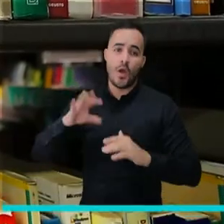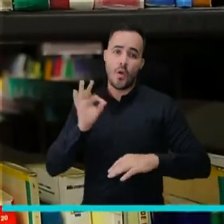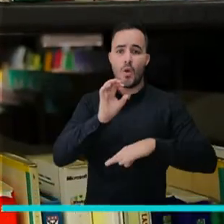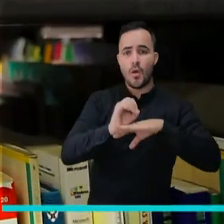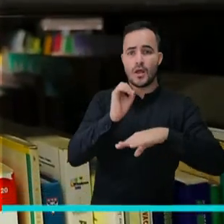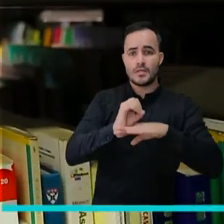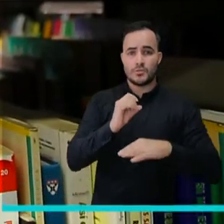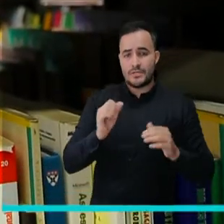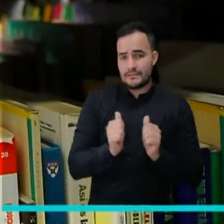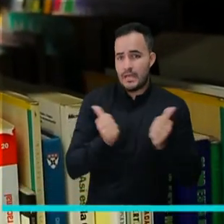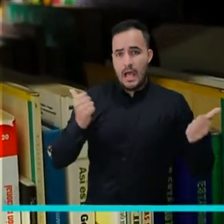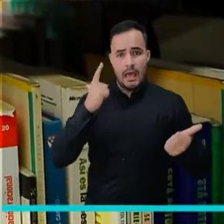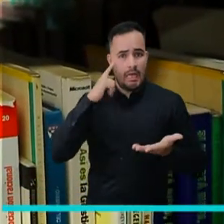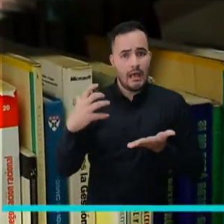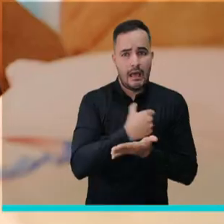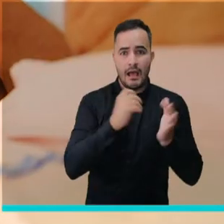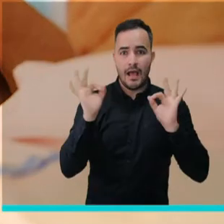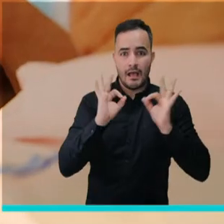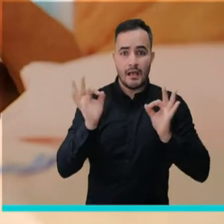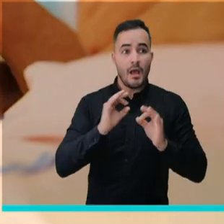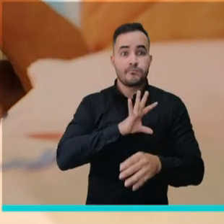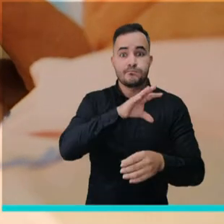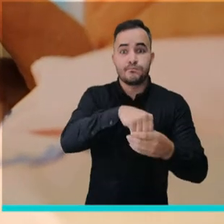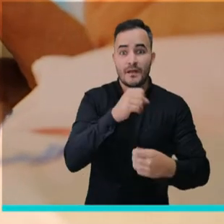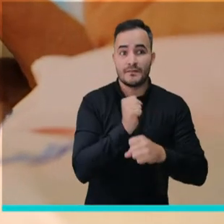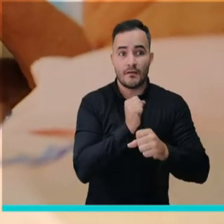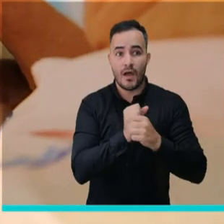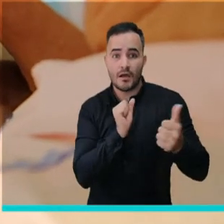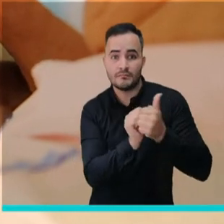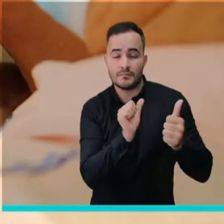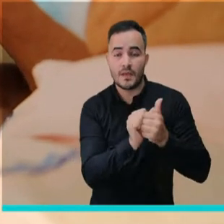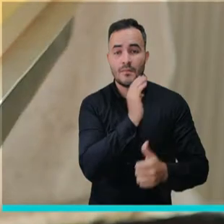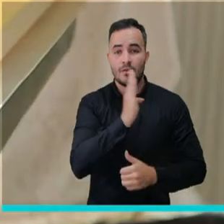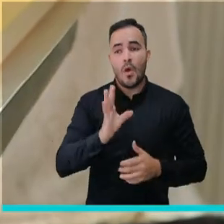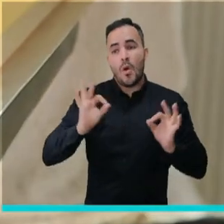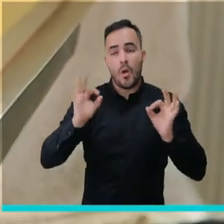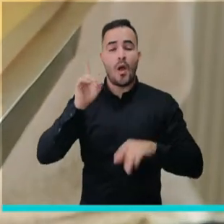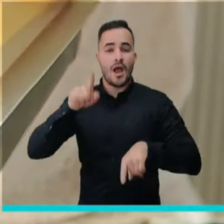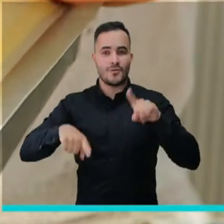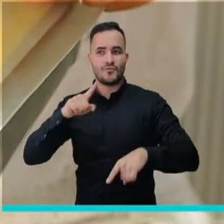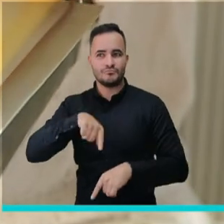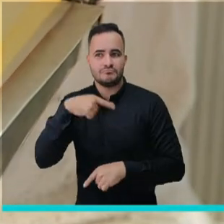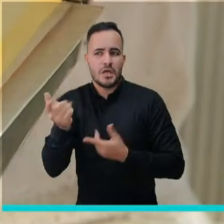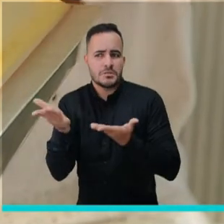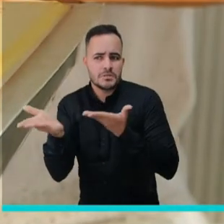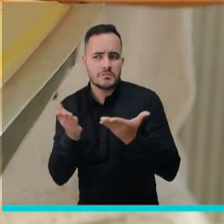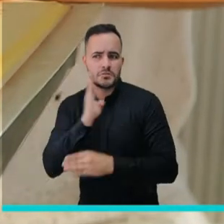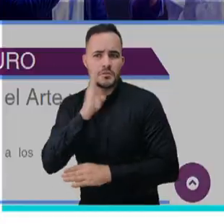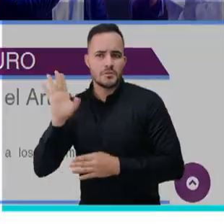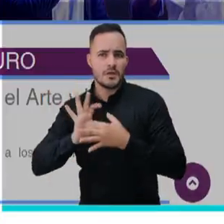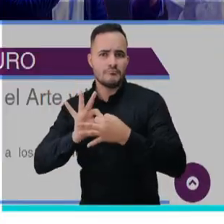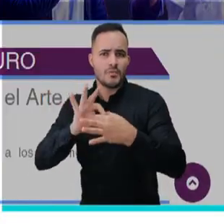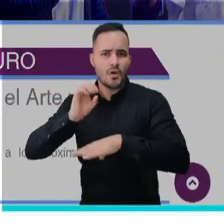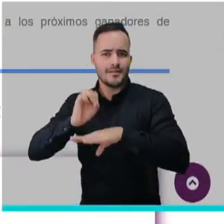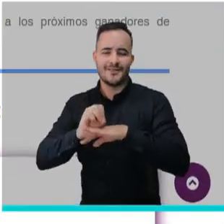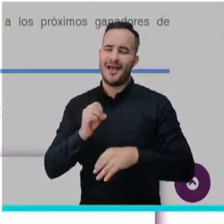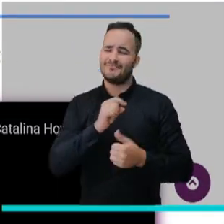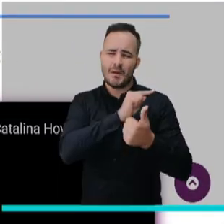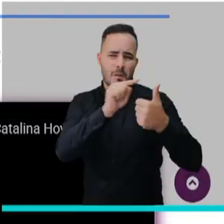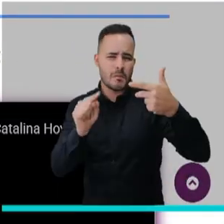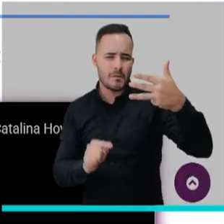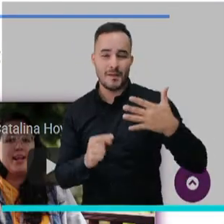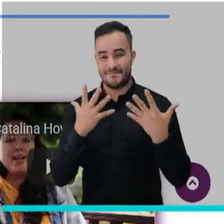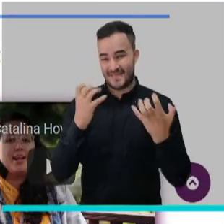además de organizaciones sin ánimo de lucro que trabajen en la gestión de bibliotecas o prestación de servicios bibliotecarios. Mayor